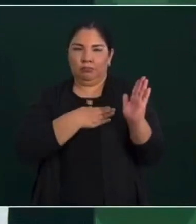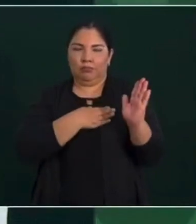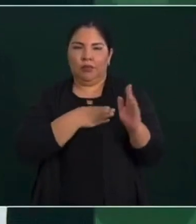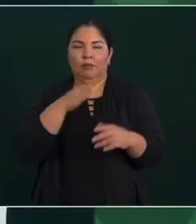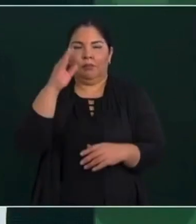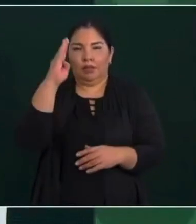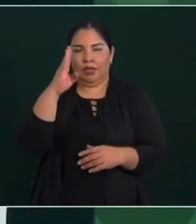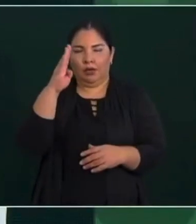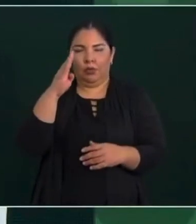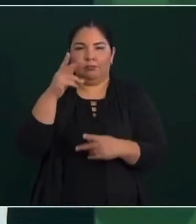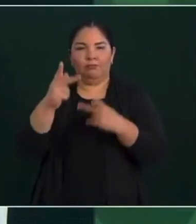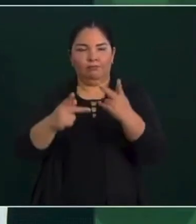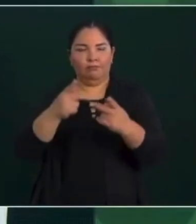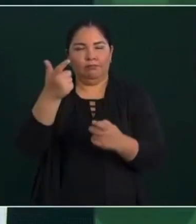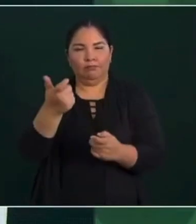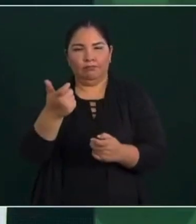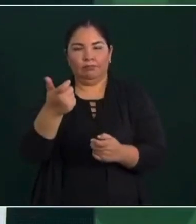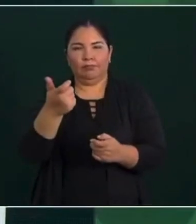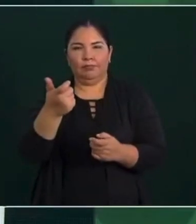Badiraguato.